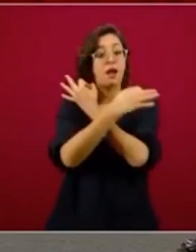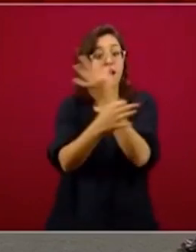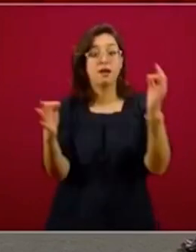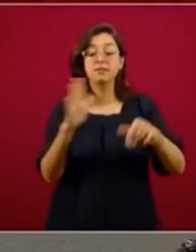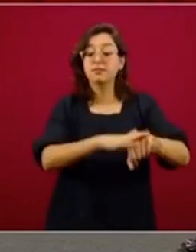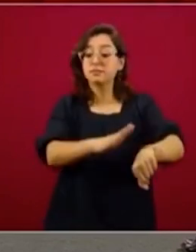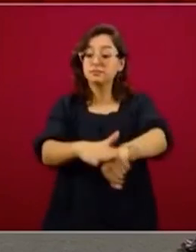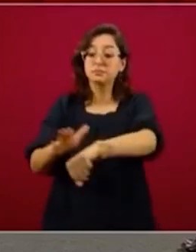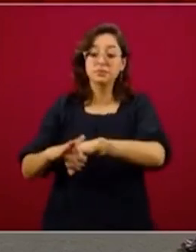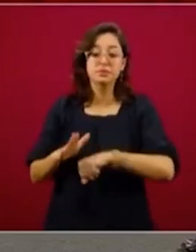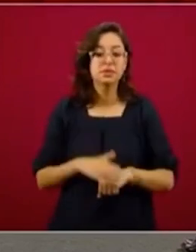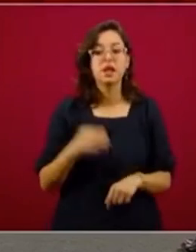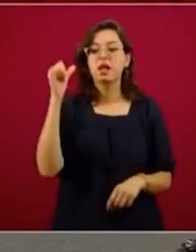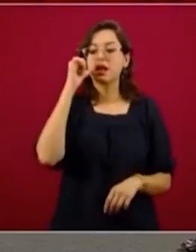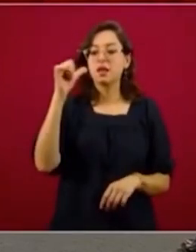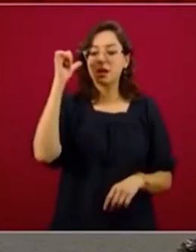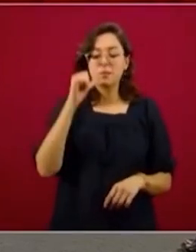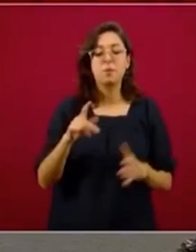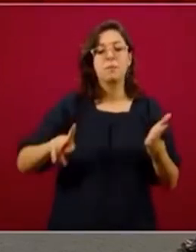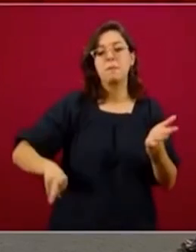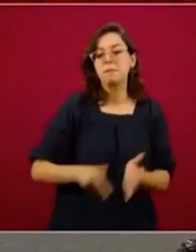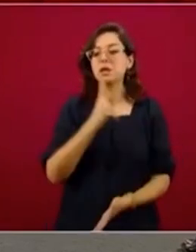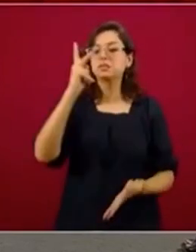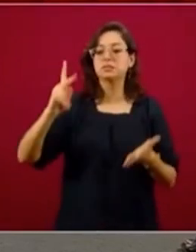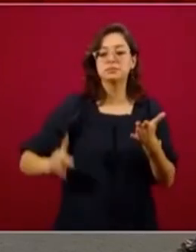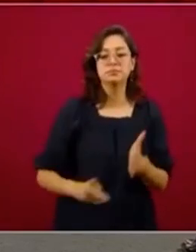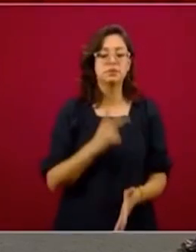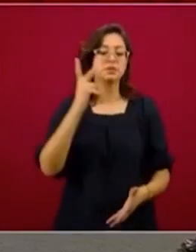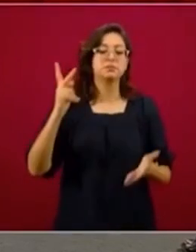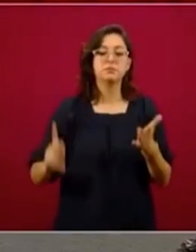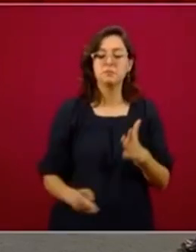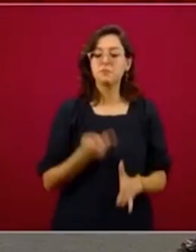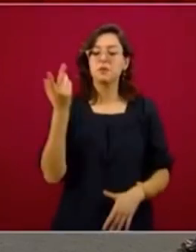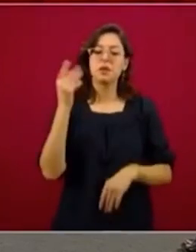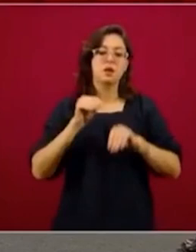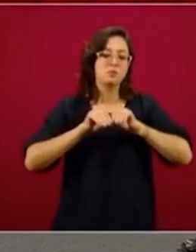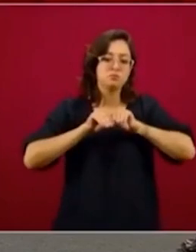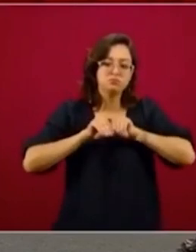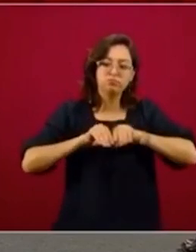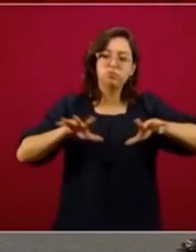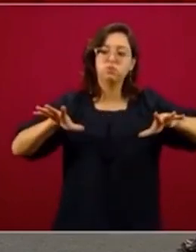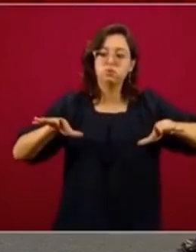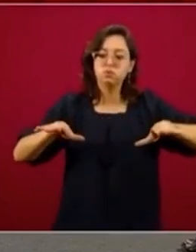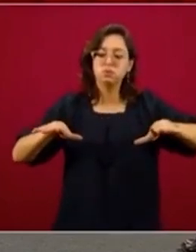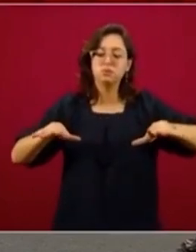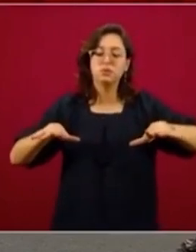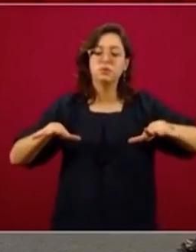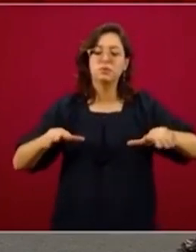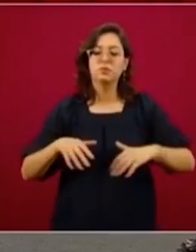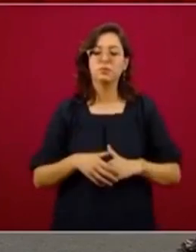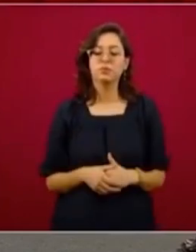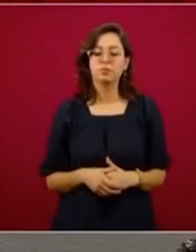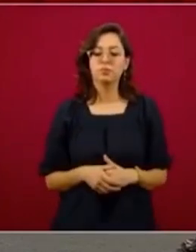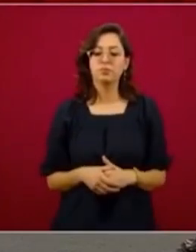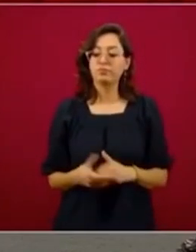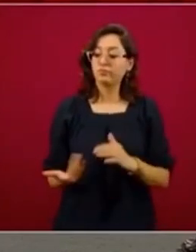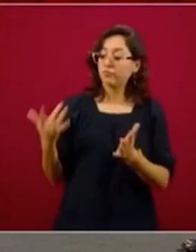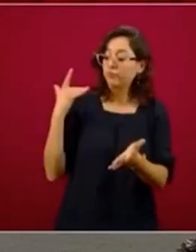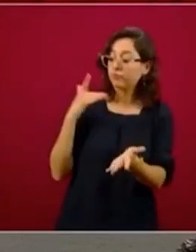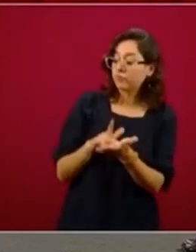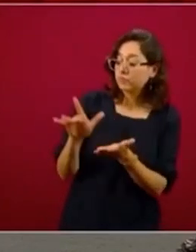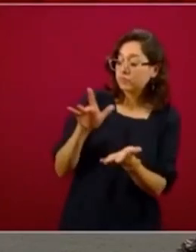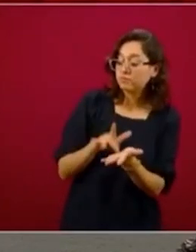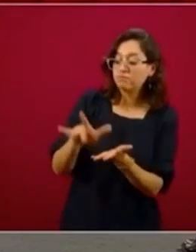enfatizar y reiterar en cada oportunidad que se nos presenta que en estos apoyos